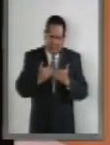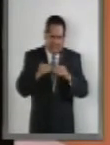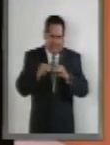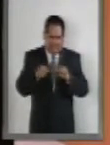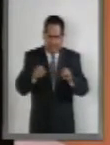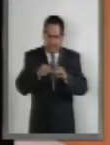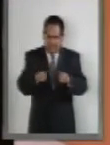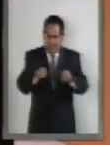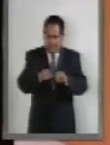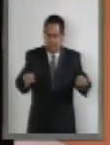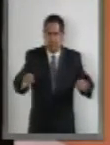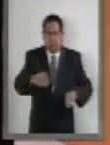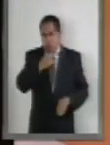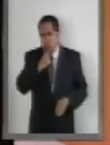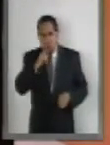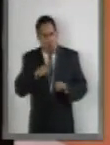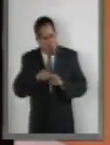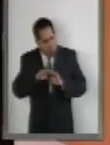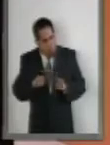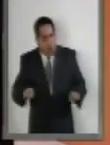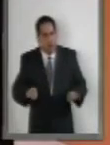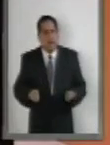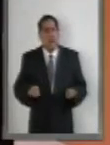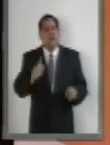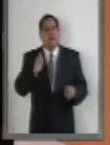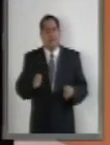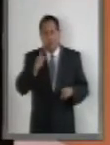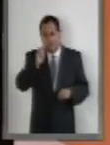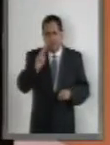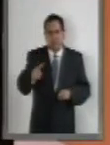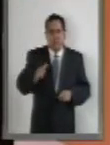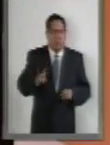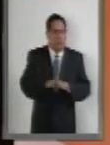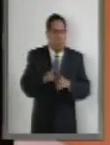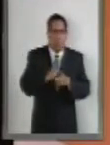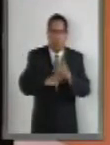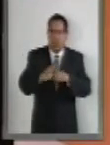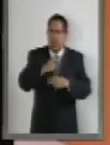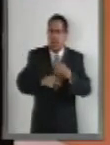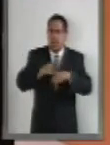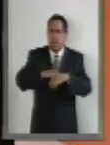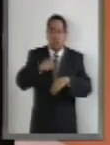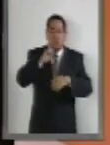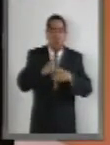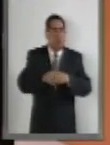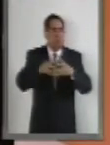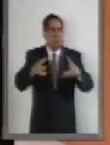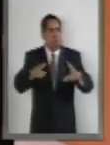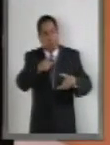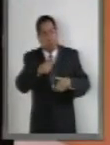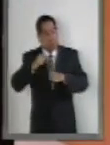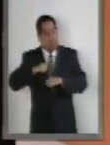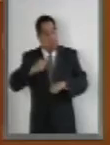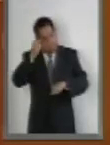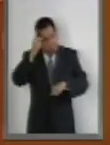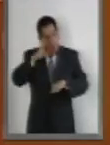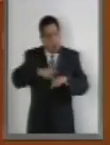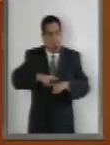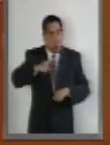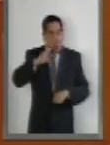e igualdad de género, aspecto que se puede observar en el incremento de mujeres en puestos de representación popular.